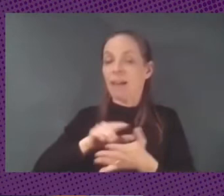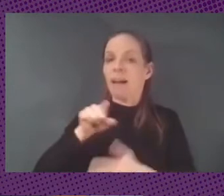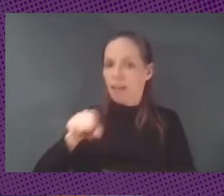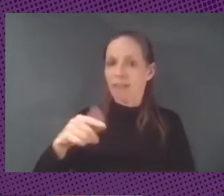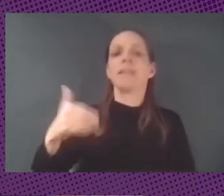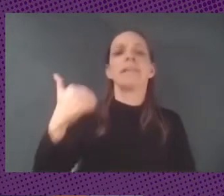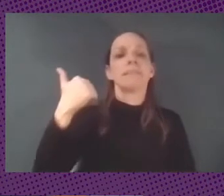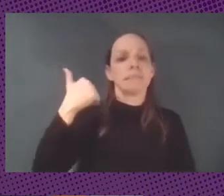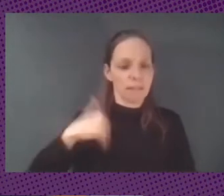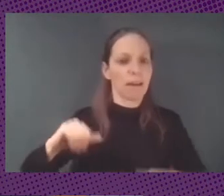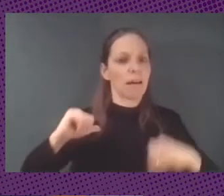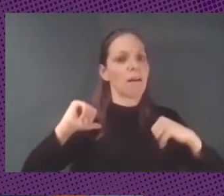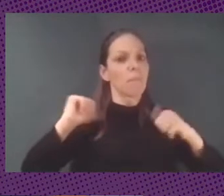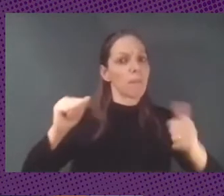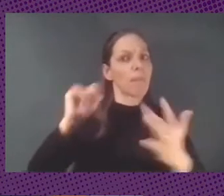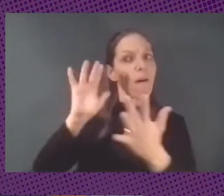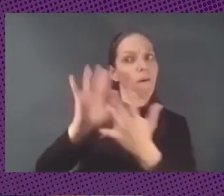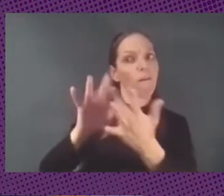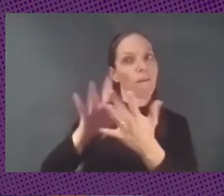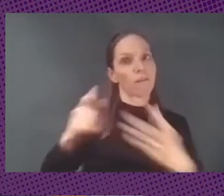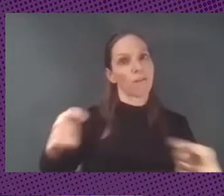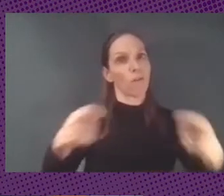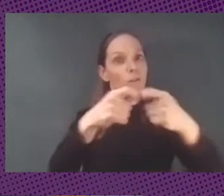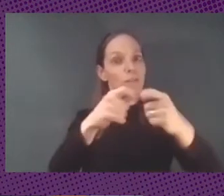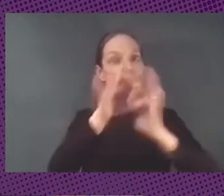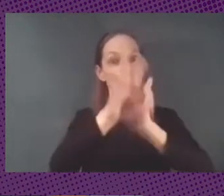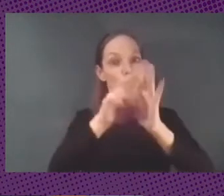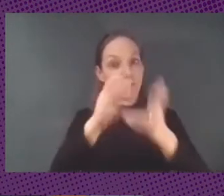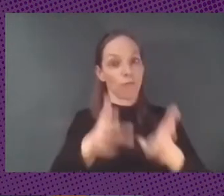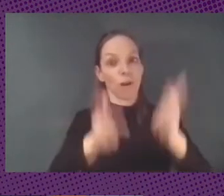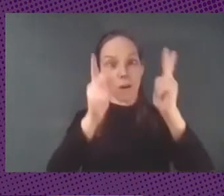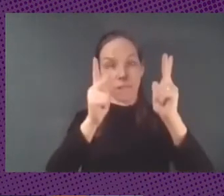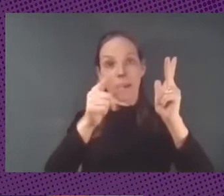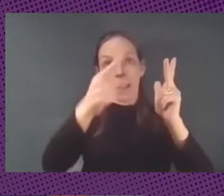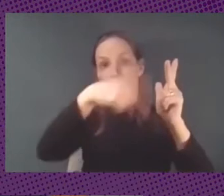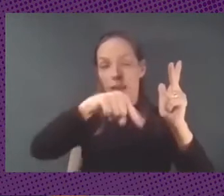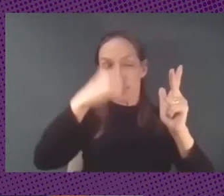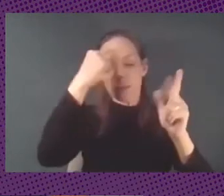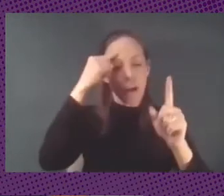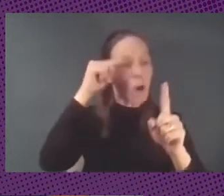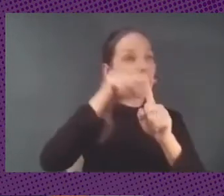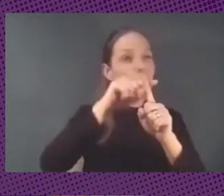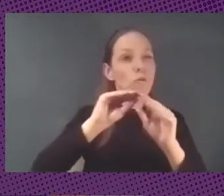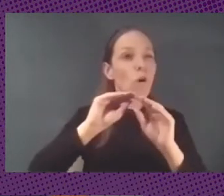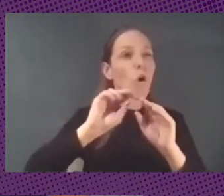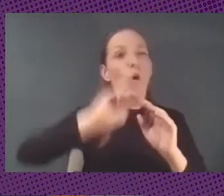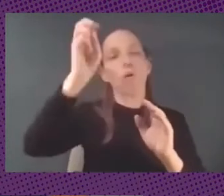contacto con cooperativas de software libre que están pensando en otro tipo de aplicaciones